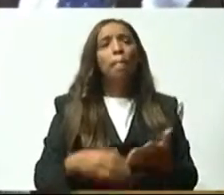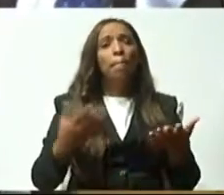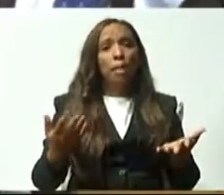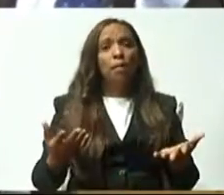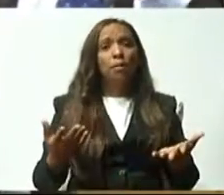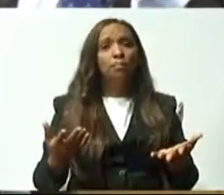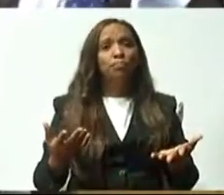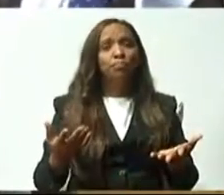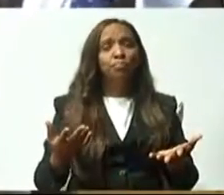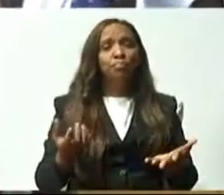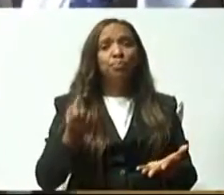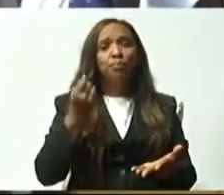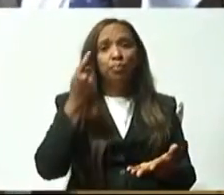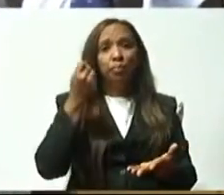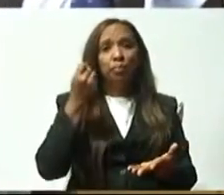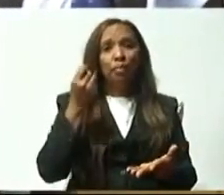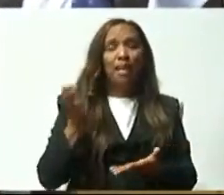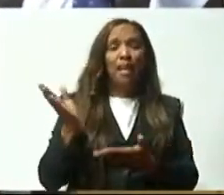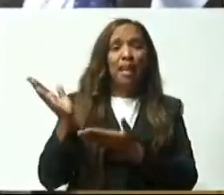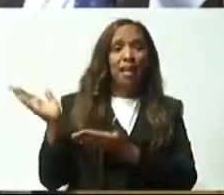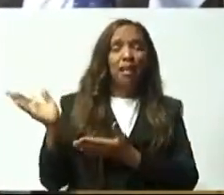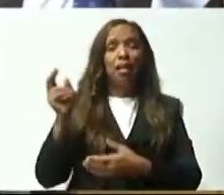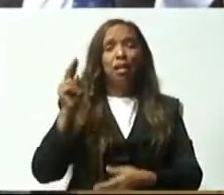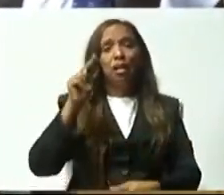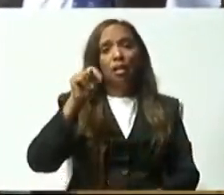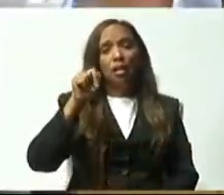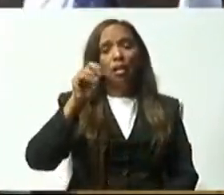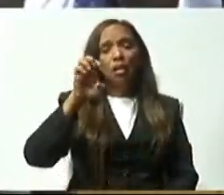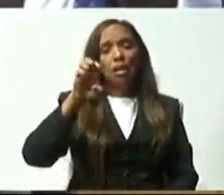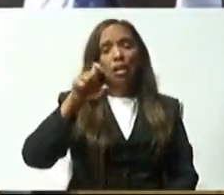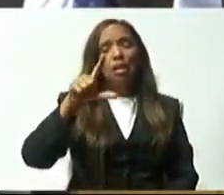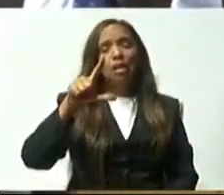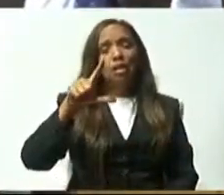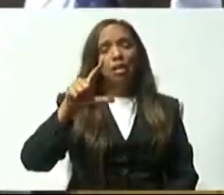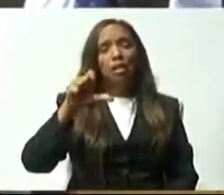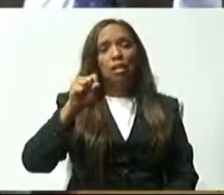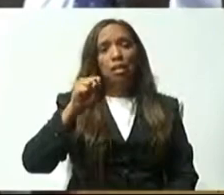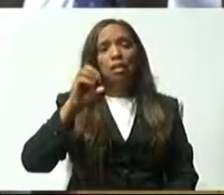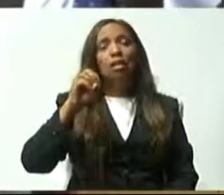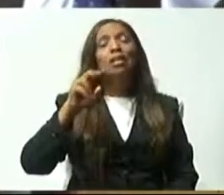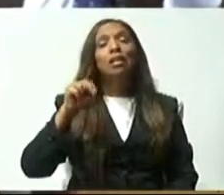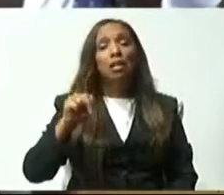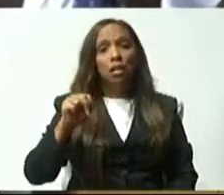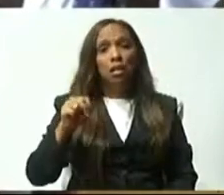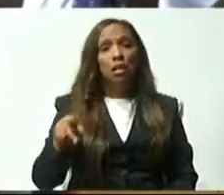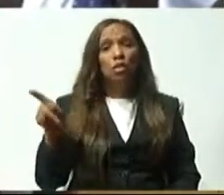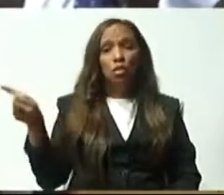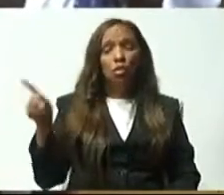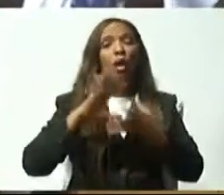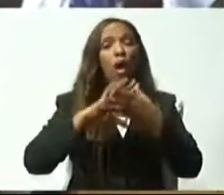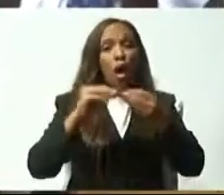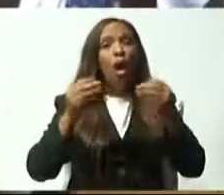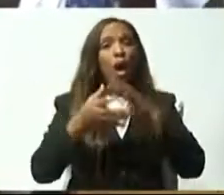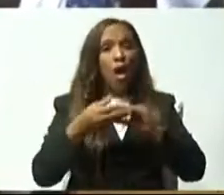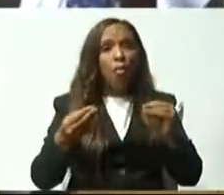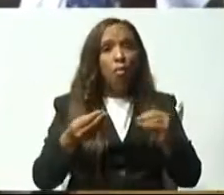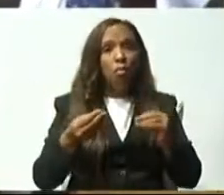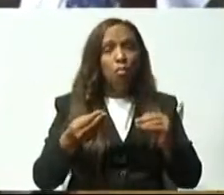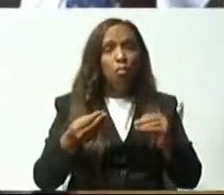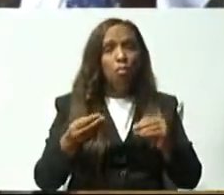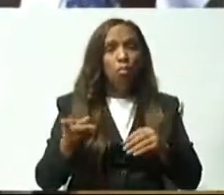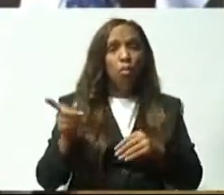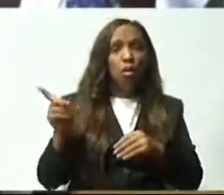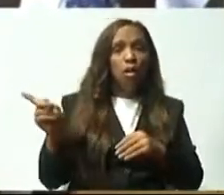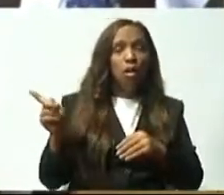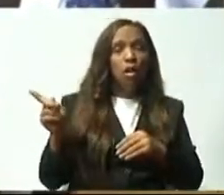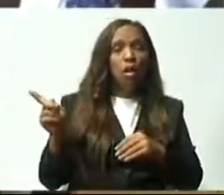son más sólidos, más fuertes, que por el simple hecho de que alguien dijo fulano ganó, decieron